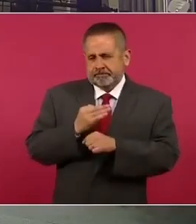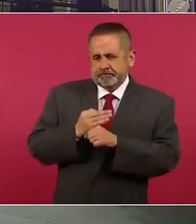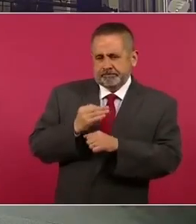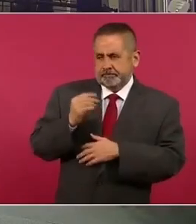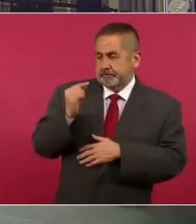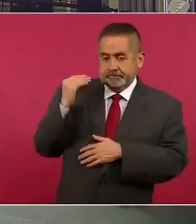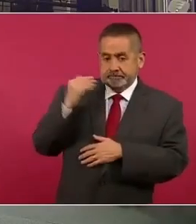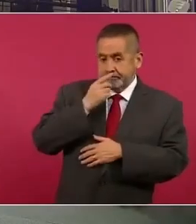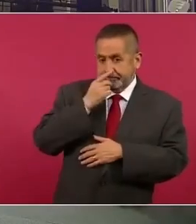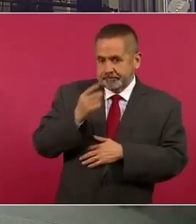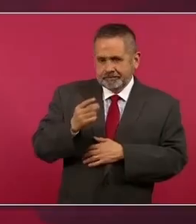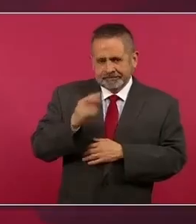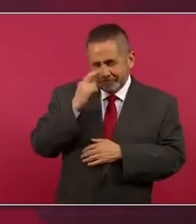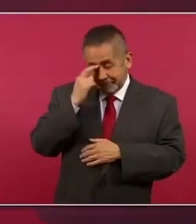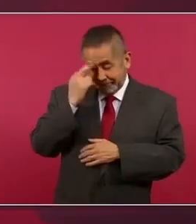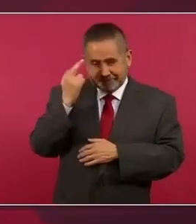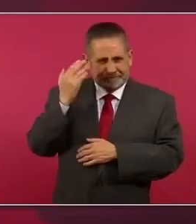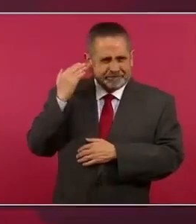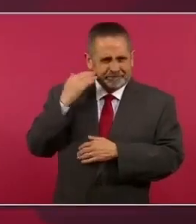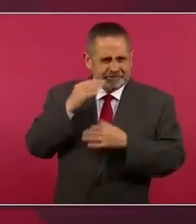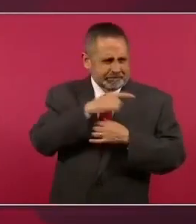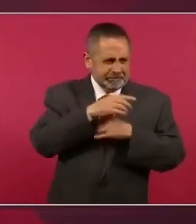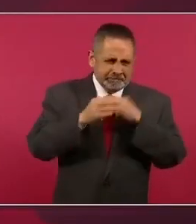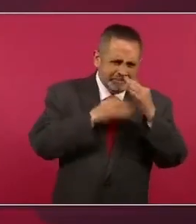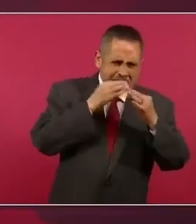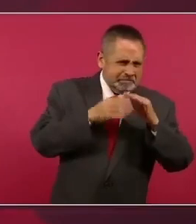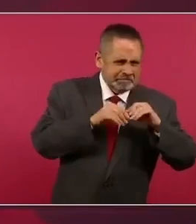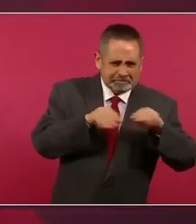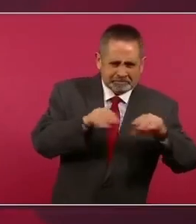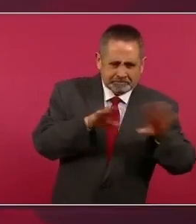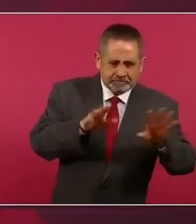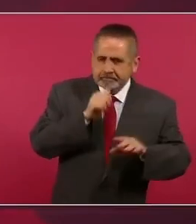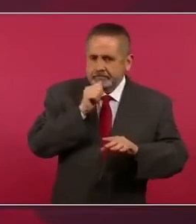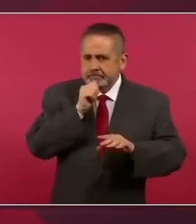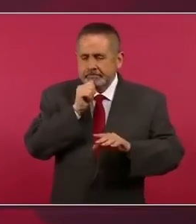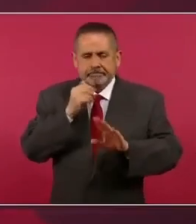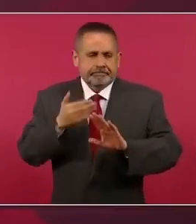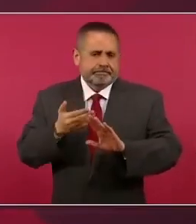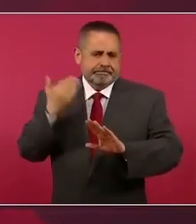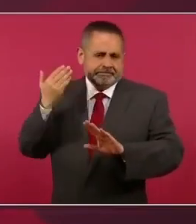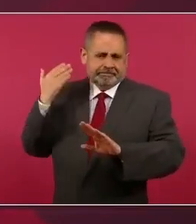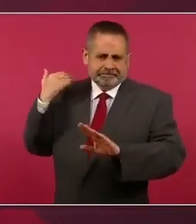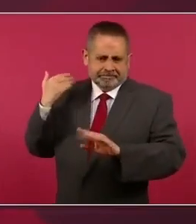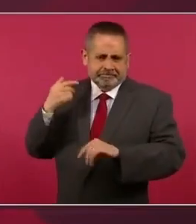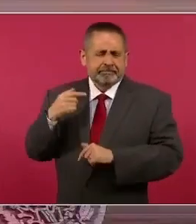referencia del bombardeo de los medios en contra de nosotros